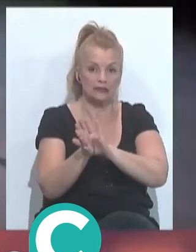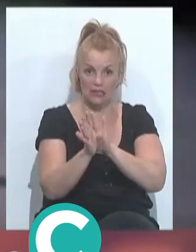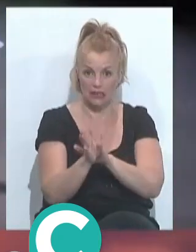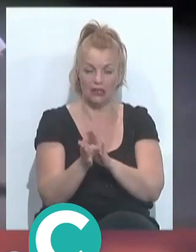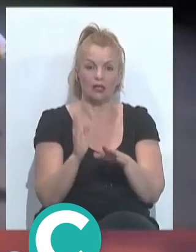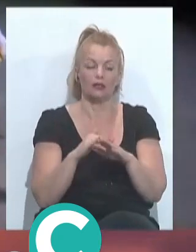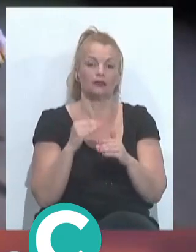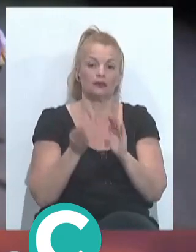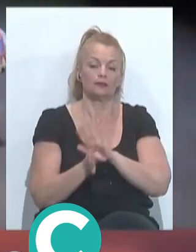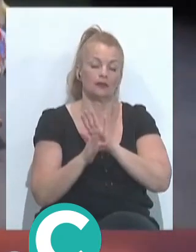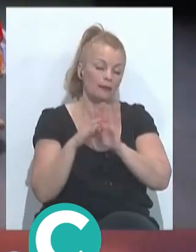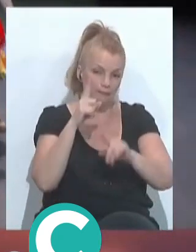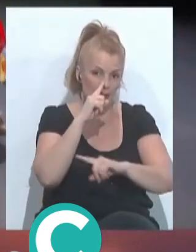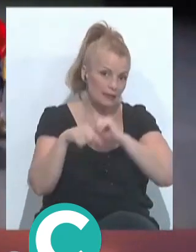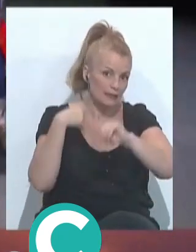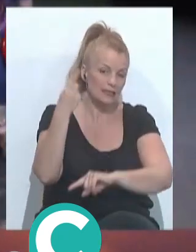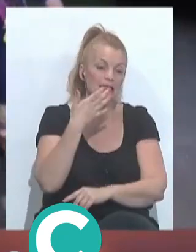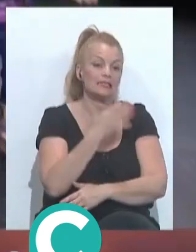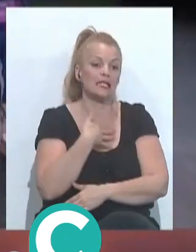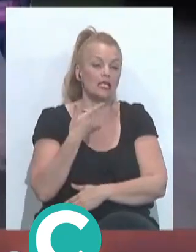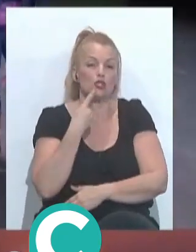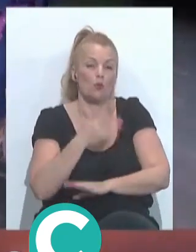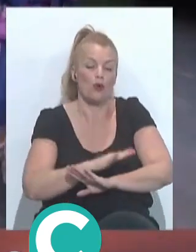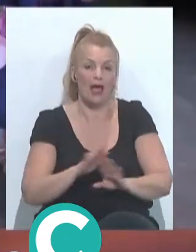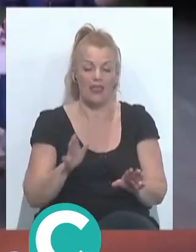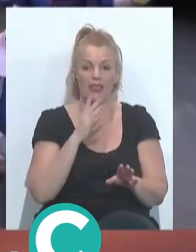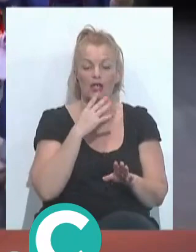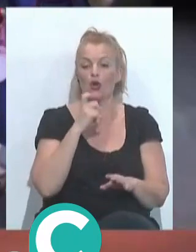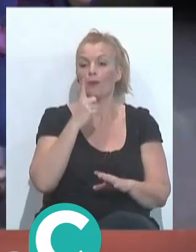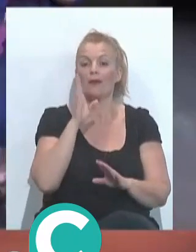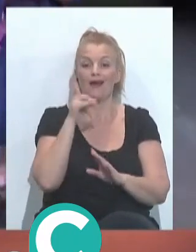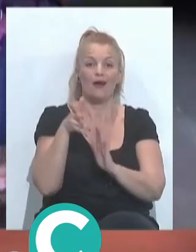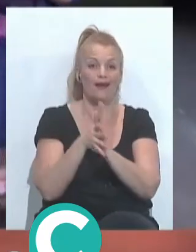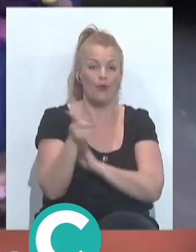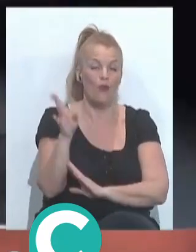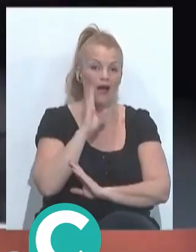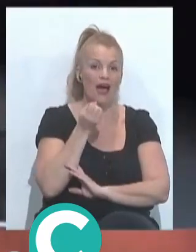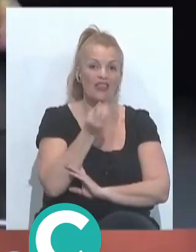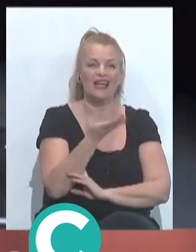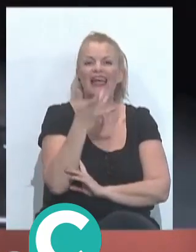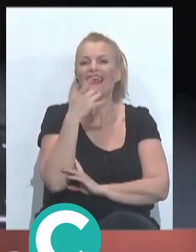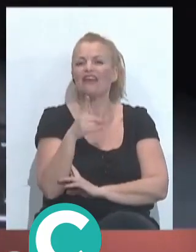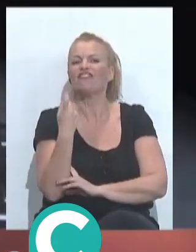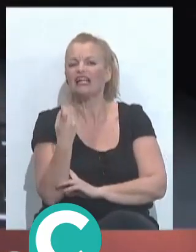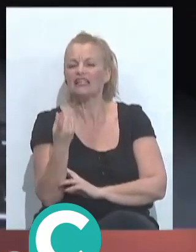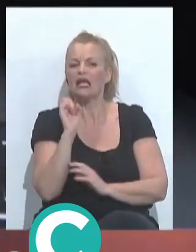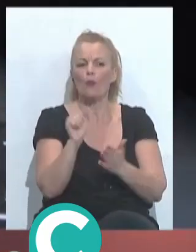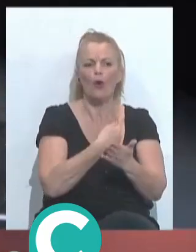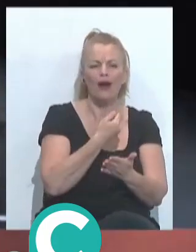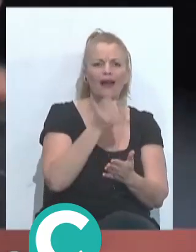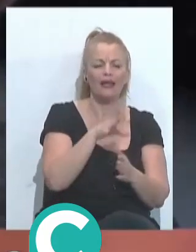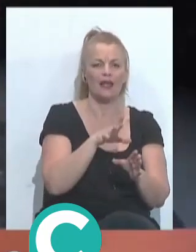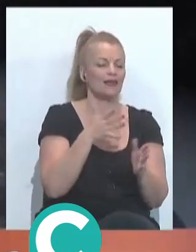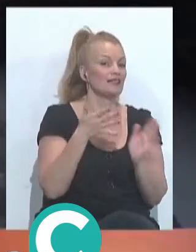estando al año que viene, si quieren y si no, lo que sí está claro y al hilo de lo primero que tú has dicho, de quién falta, al principio